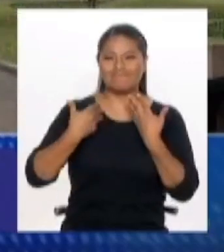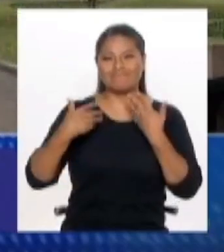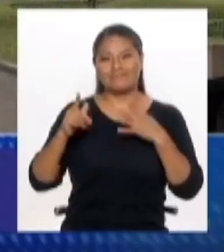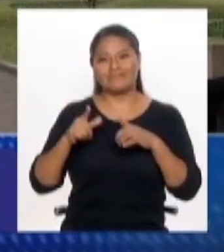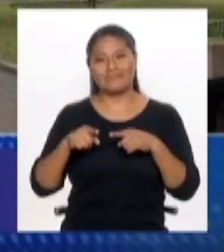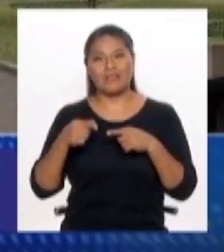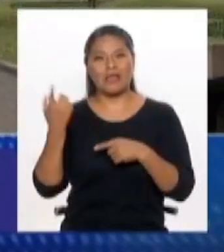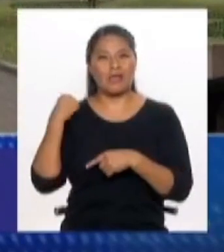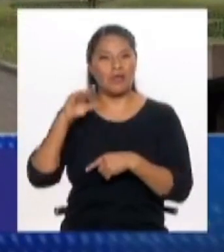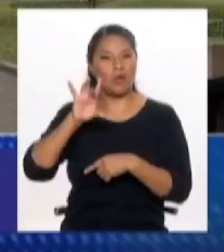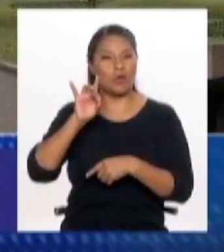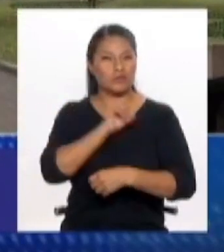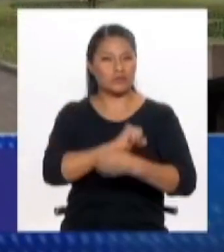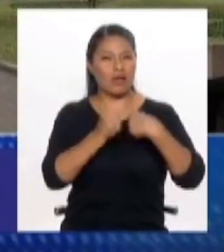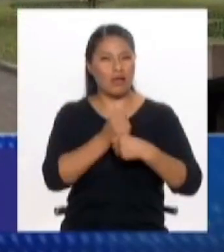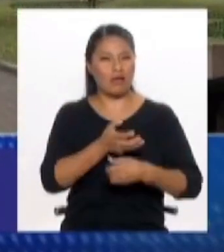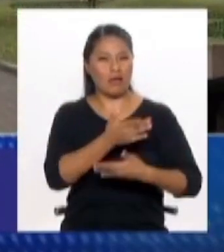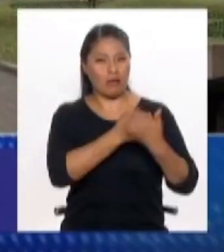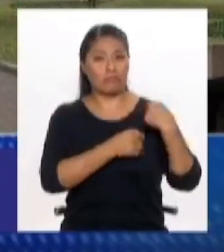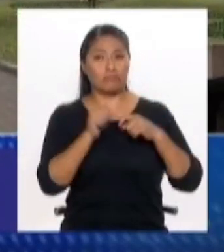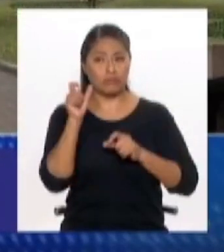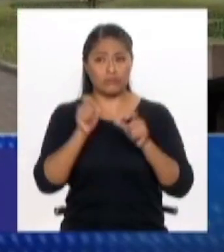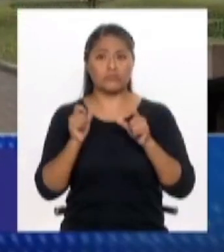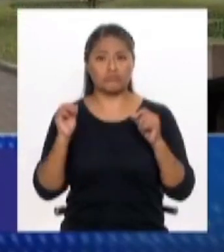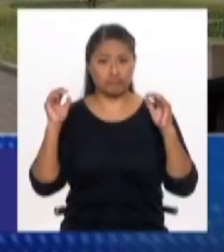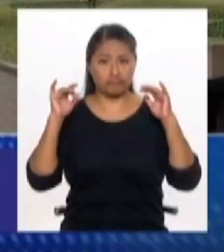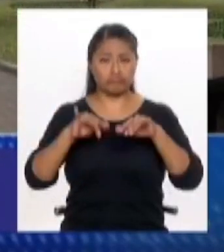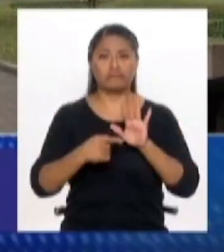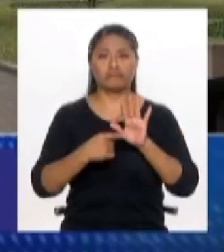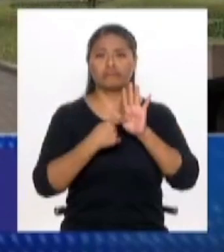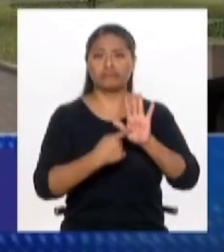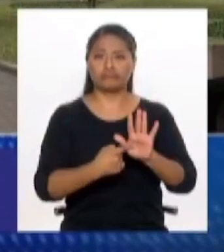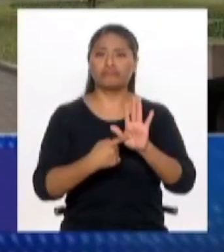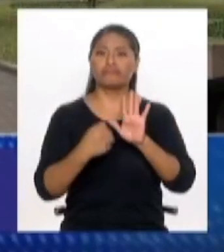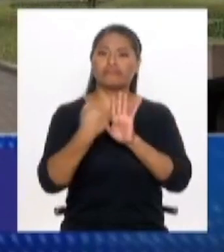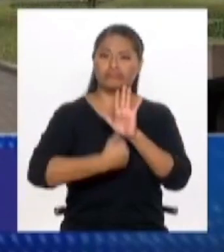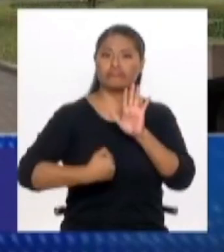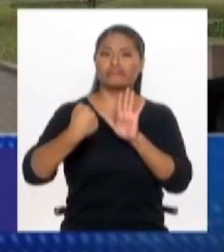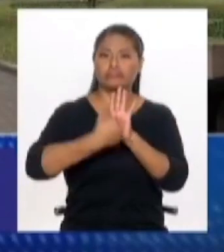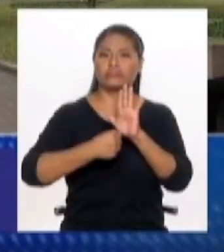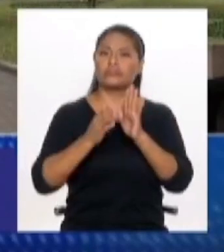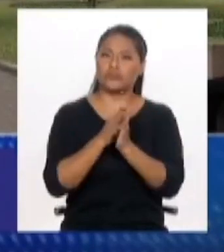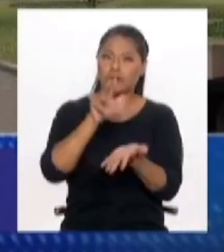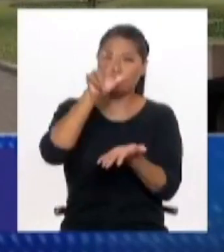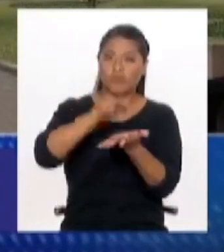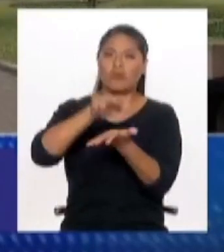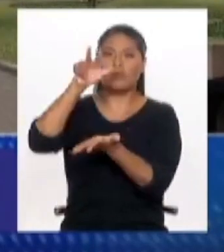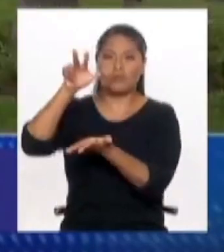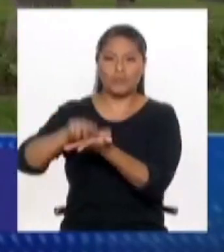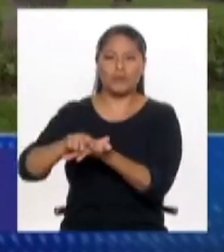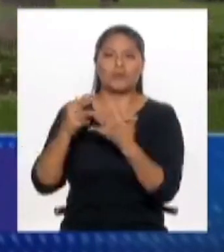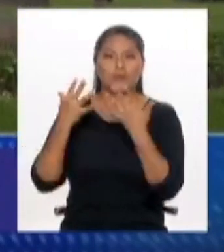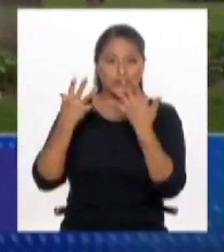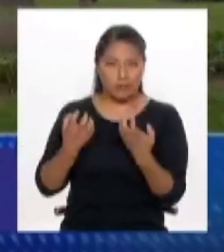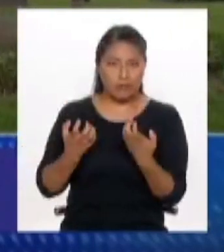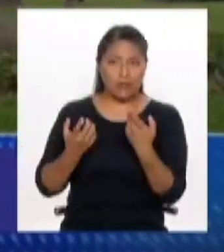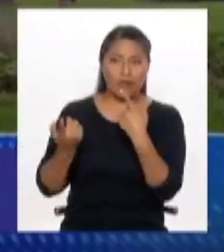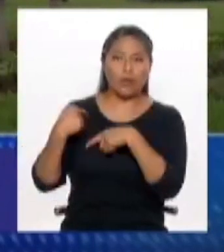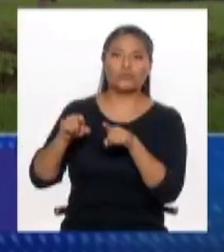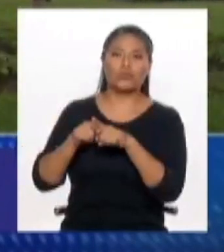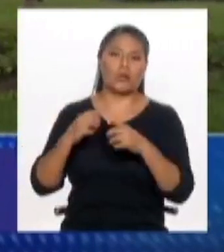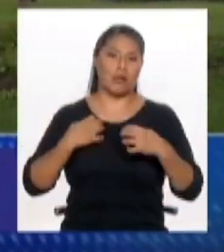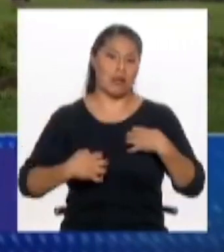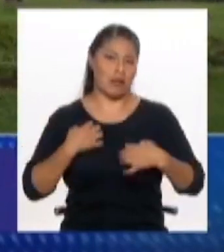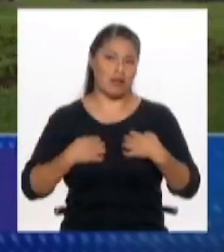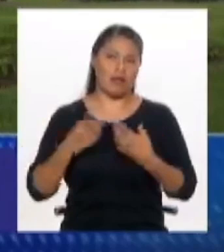ocho años, parte de la población salía a exigir que los planes urbanos se aprueben, por ejemplo. Es decir, uno no solamente sale a reclamar